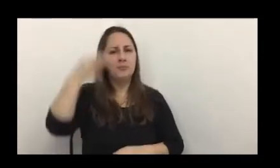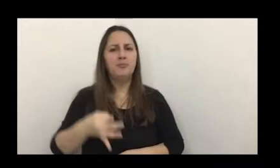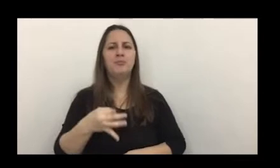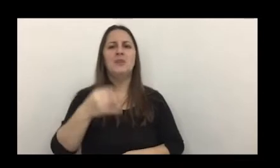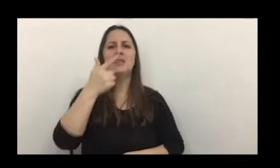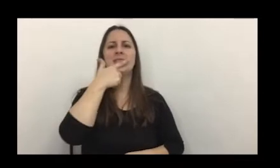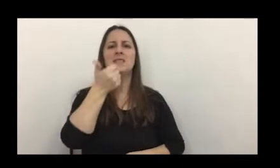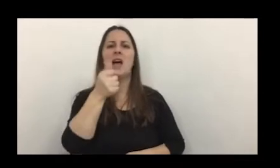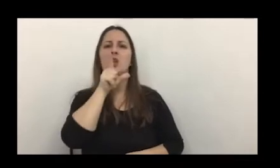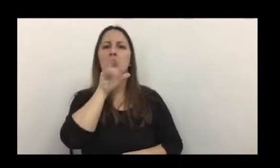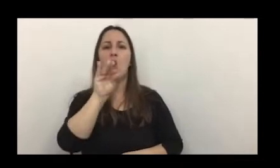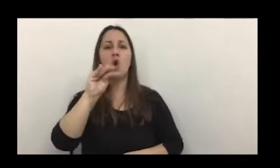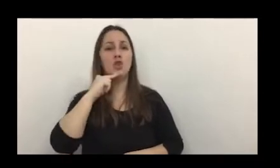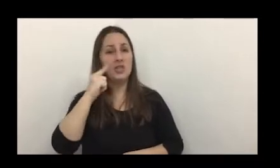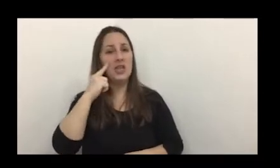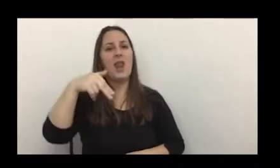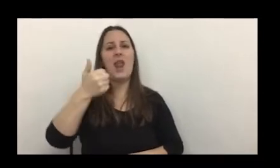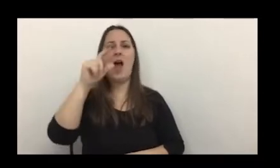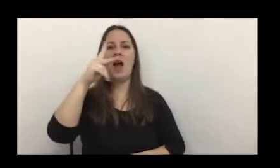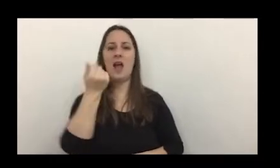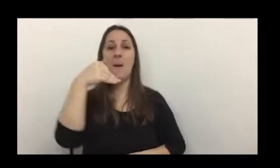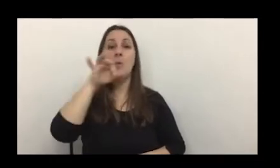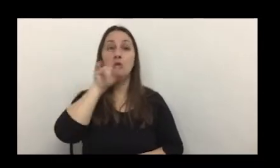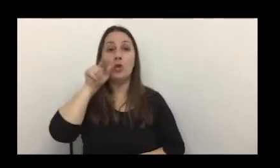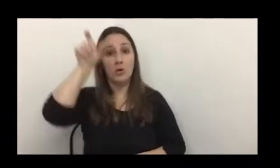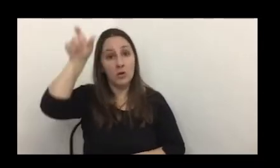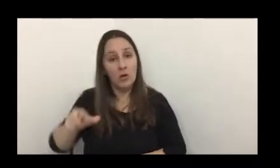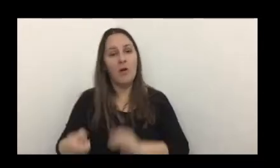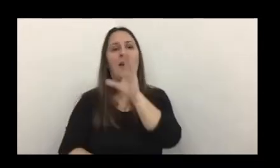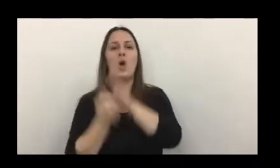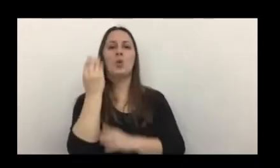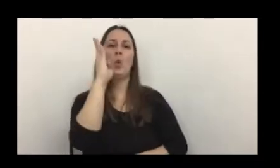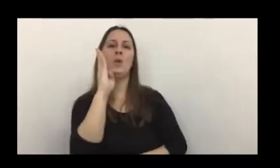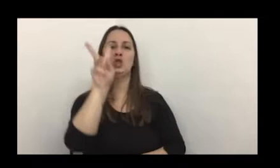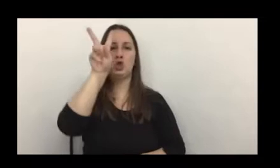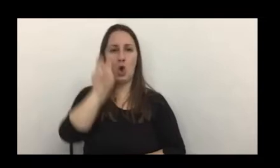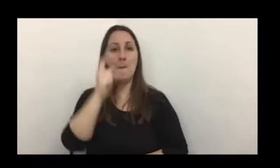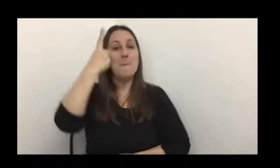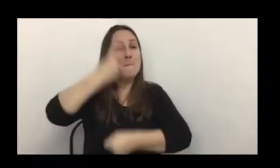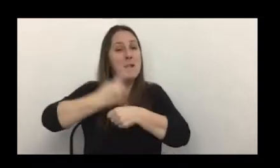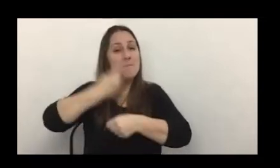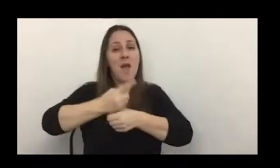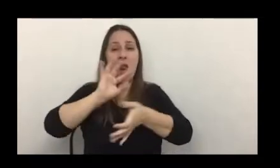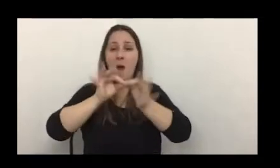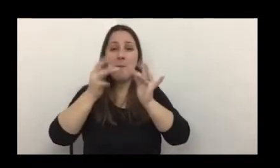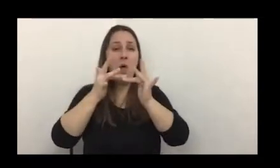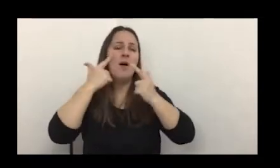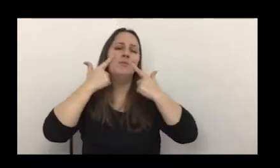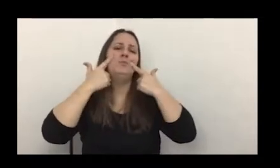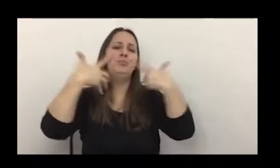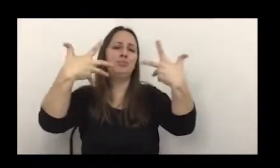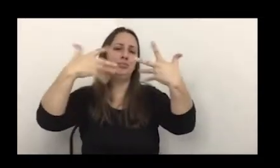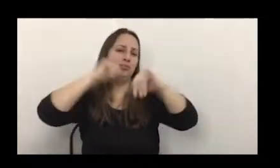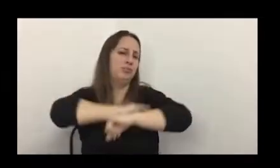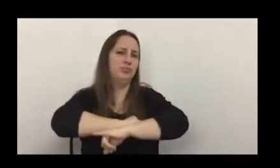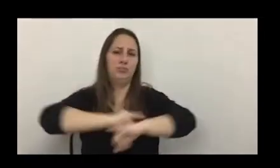Satoshi Nakamoto, creó el Bitcoin, la primera criptomoneda que más repercusión y fama ha obtenido